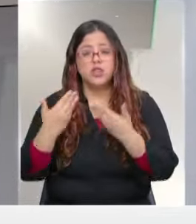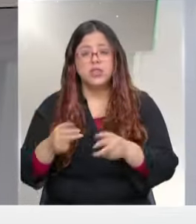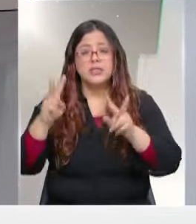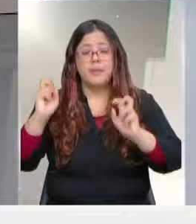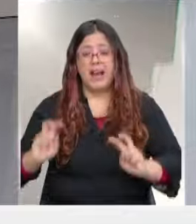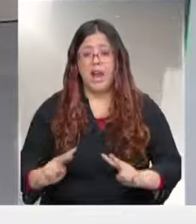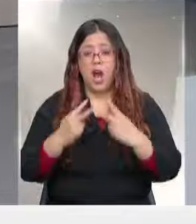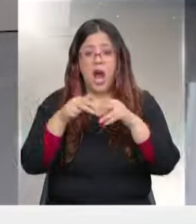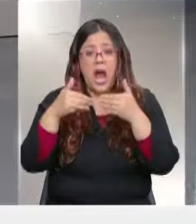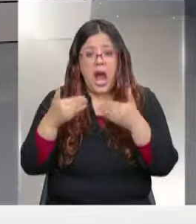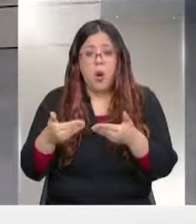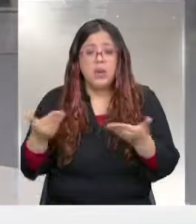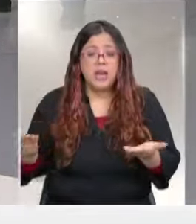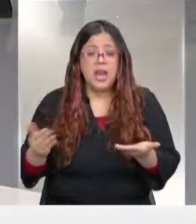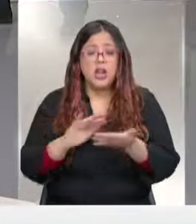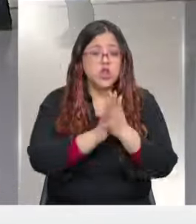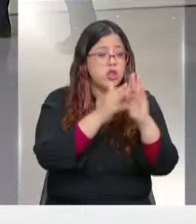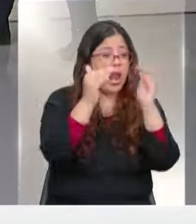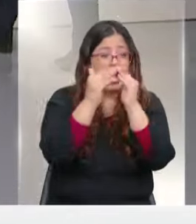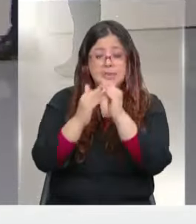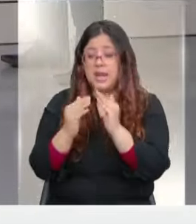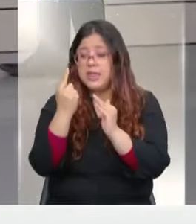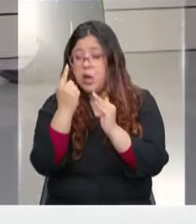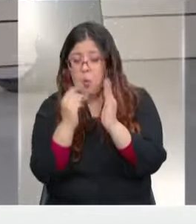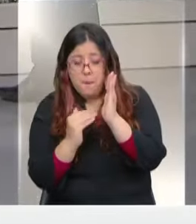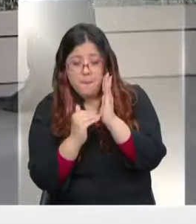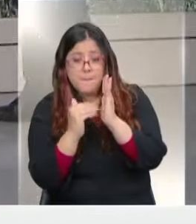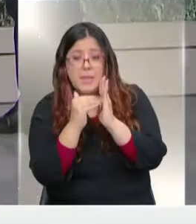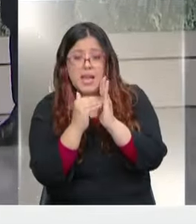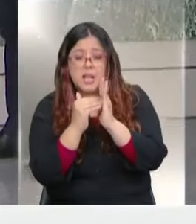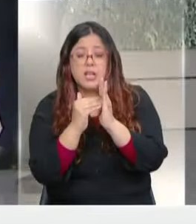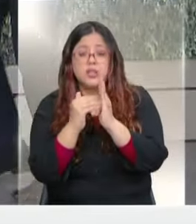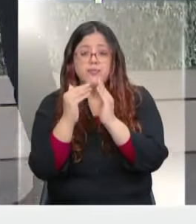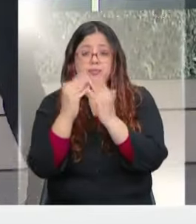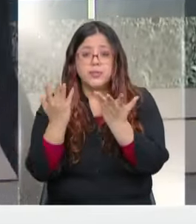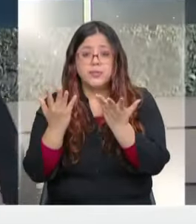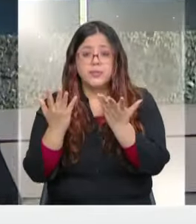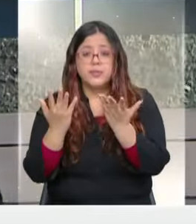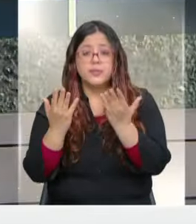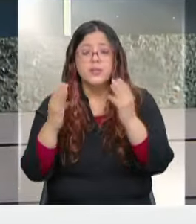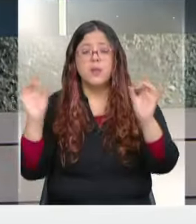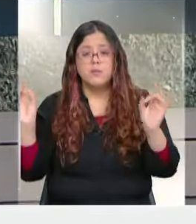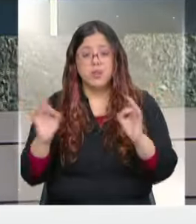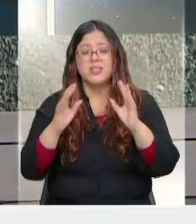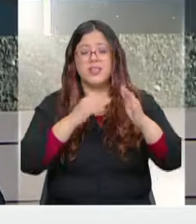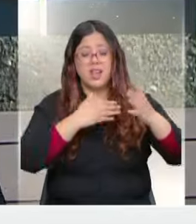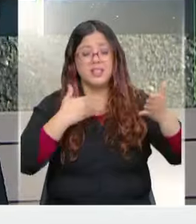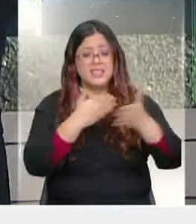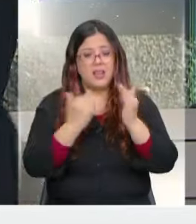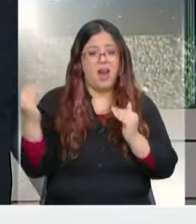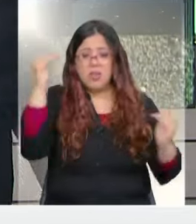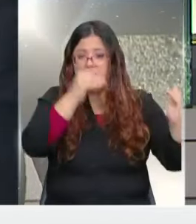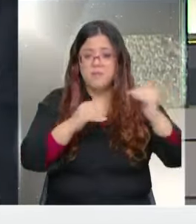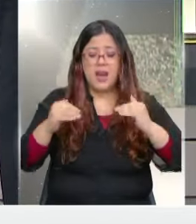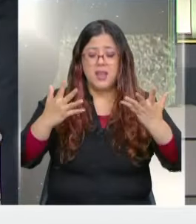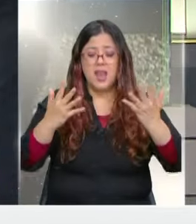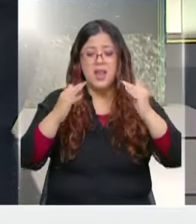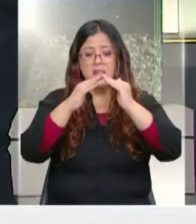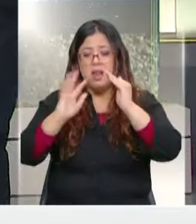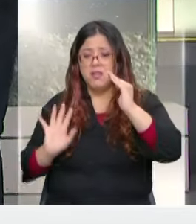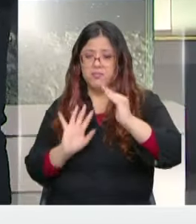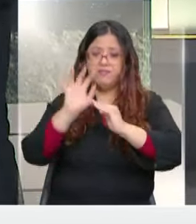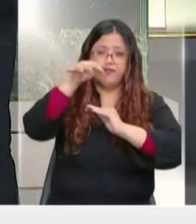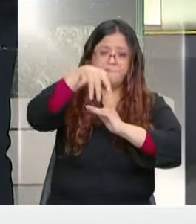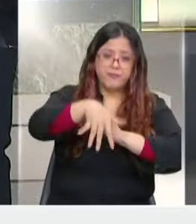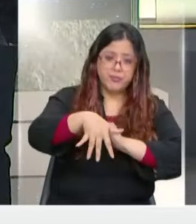las construcciones, aunque todas las casas de un piso, en la costa, quedarían bajo el agua con el ingreso de esta manejada ciclónica. Y hay